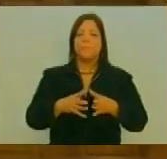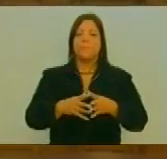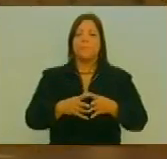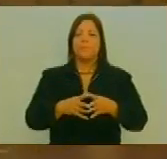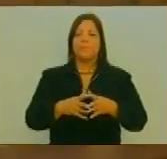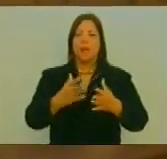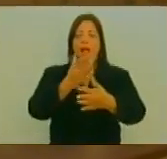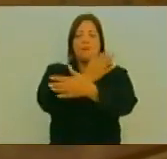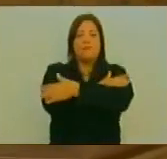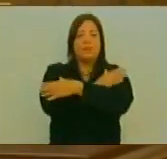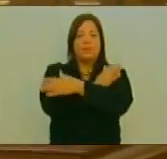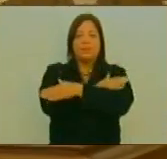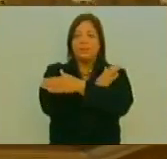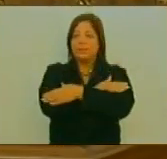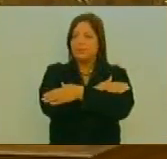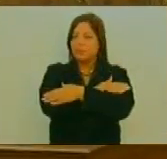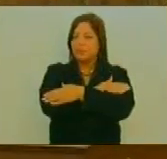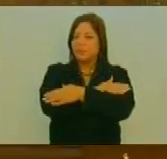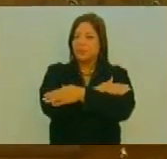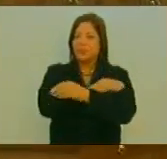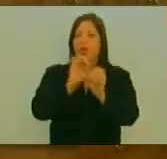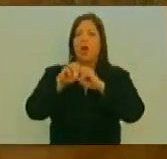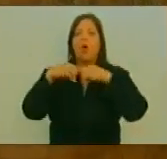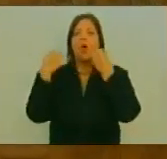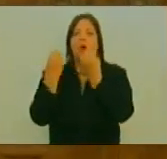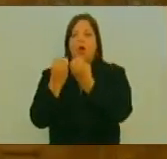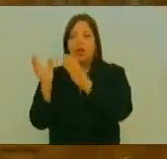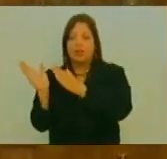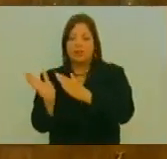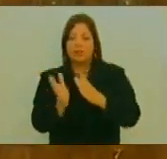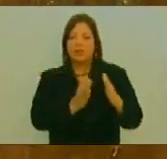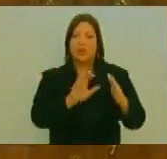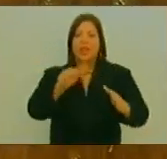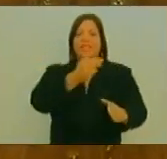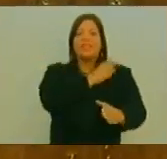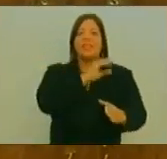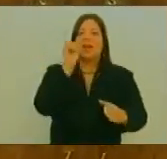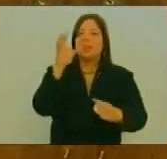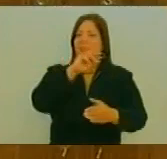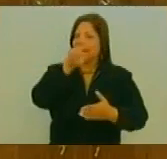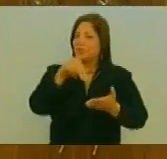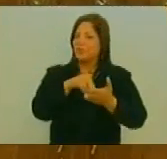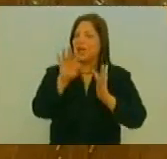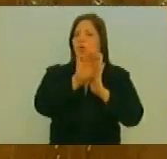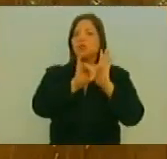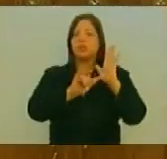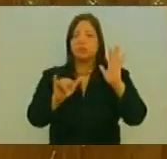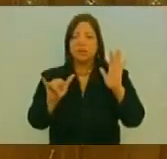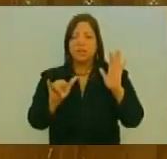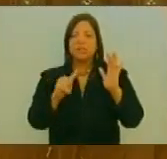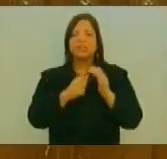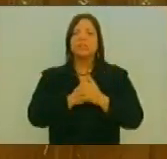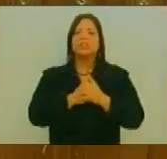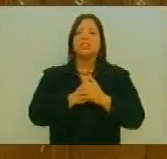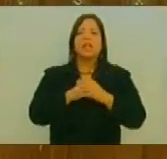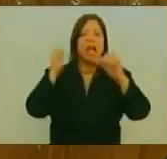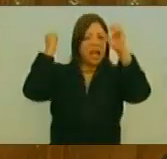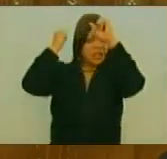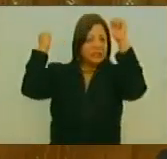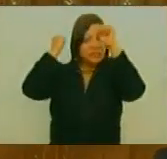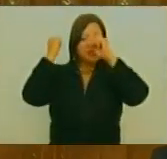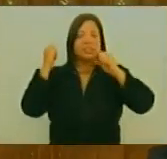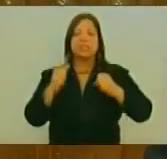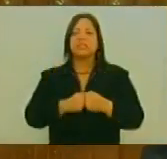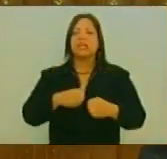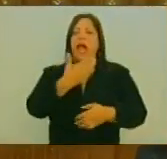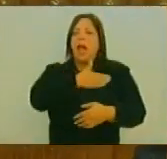Felicitaciones A Los Organizadores A La Directiva De La Asamblea Constituyente A La Cancillería